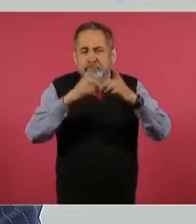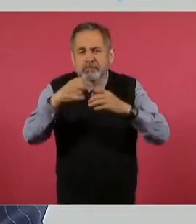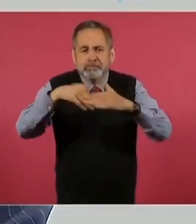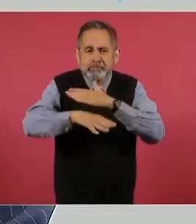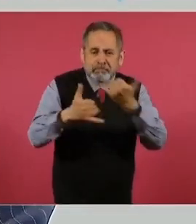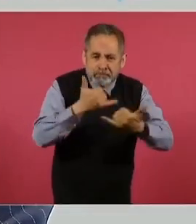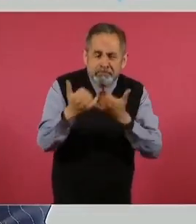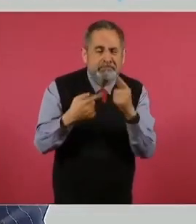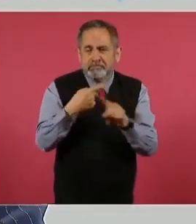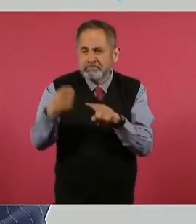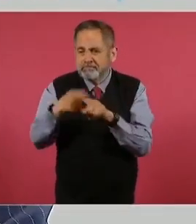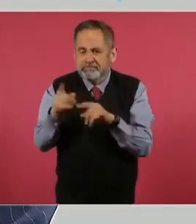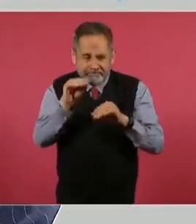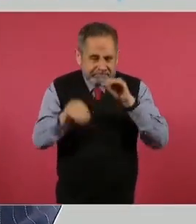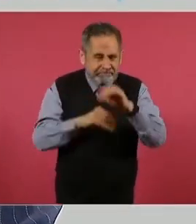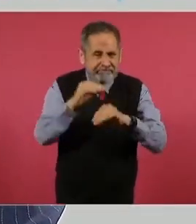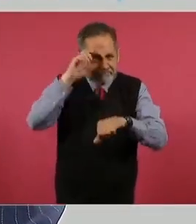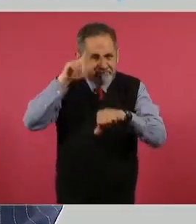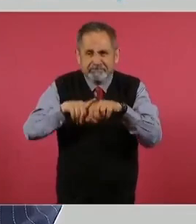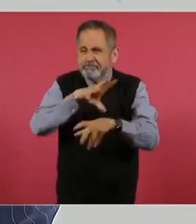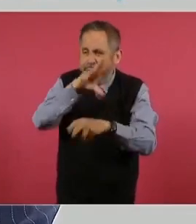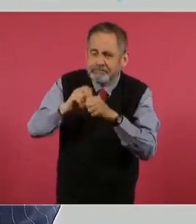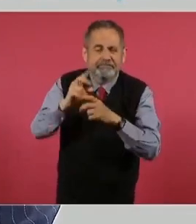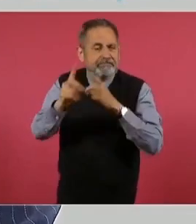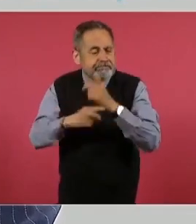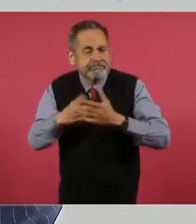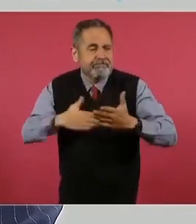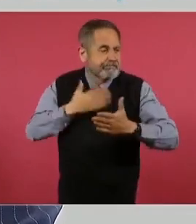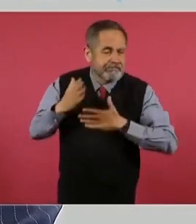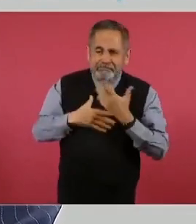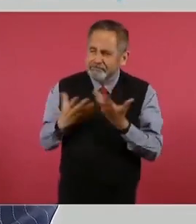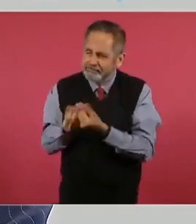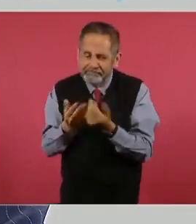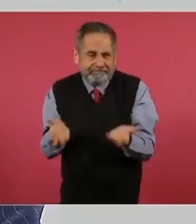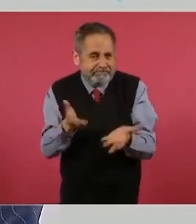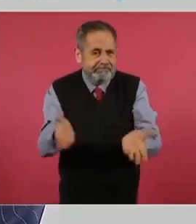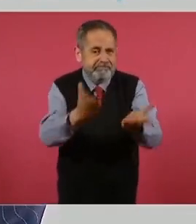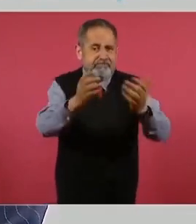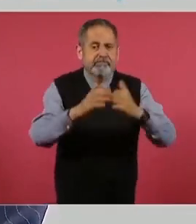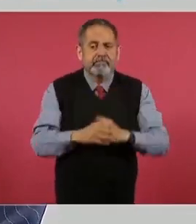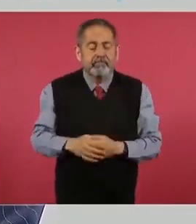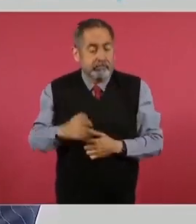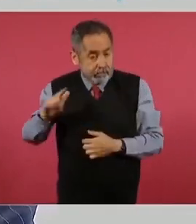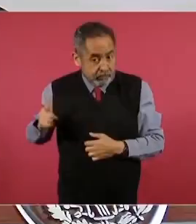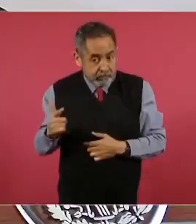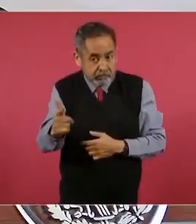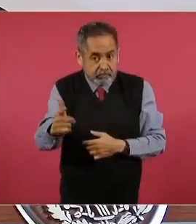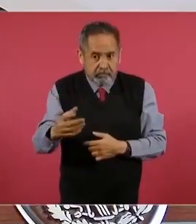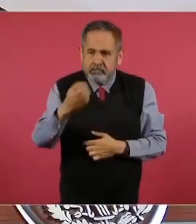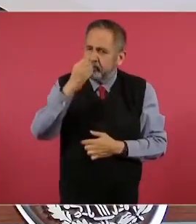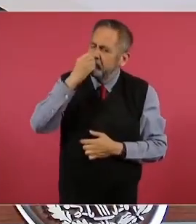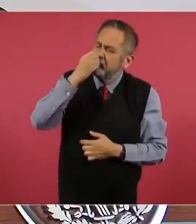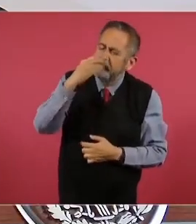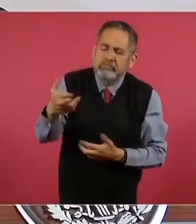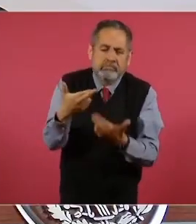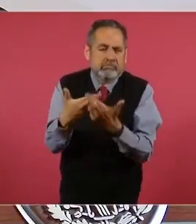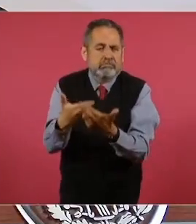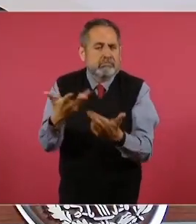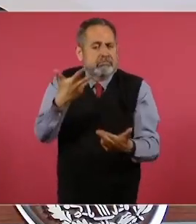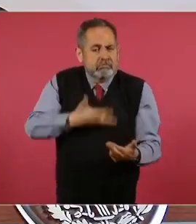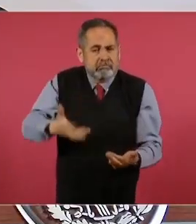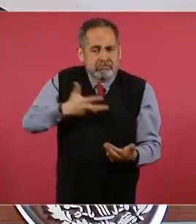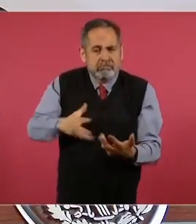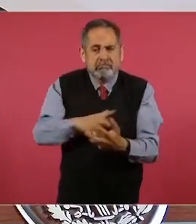con la integración de actividades culturales, deportivas, recreativas. Guanajuato es un estado con mucha riqueza y